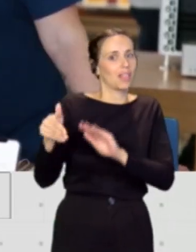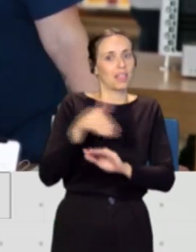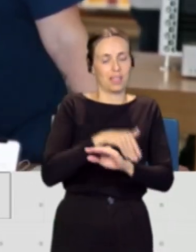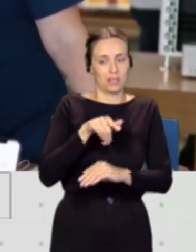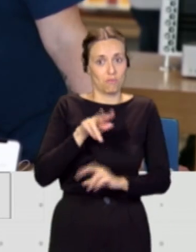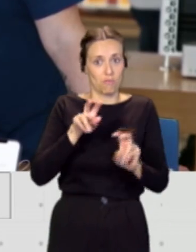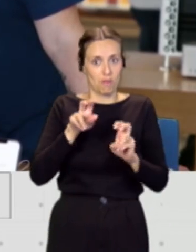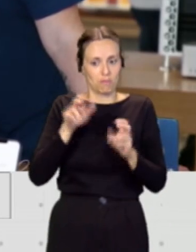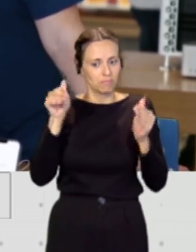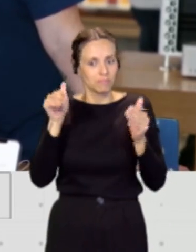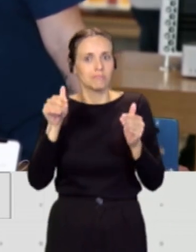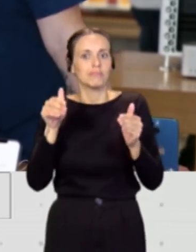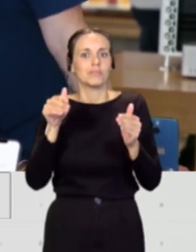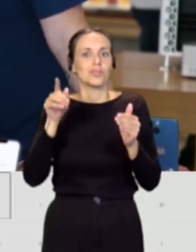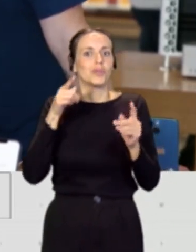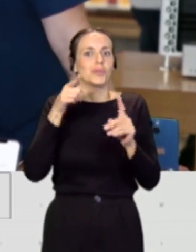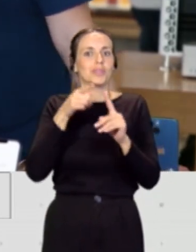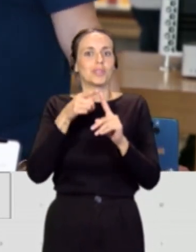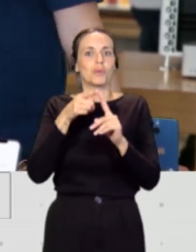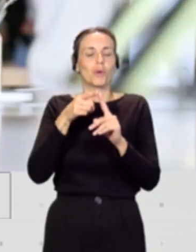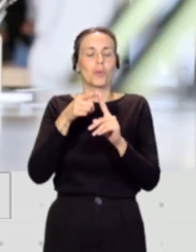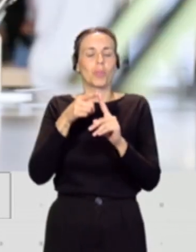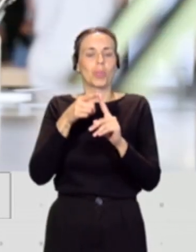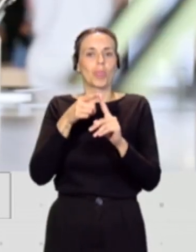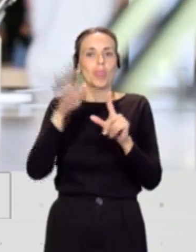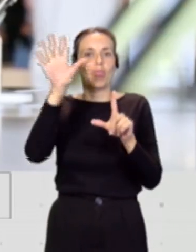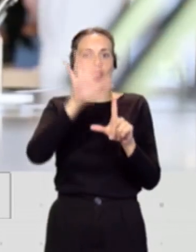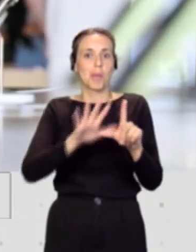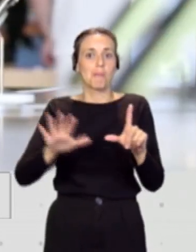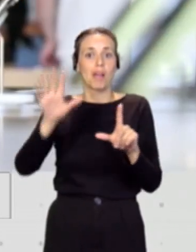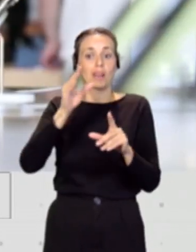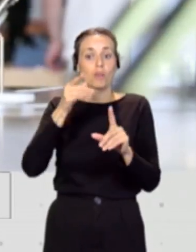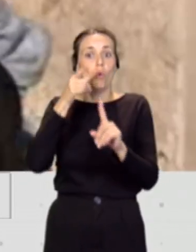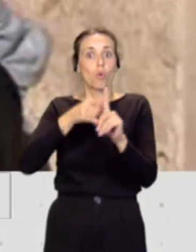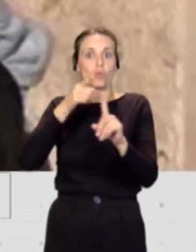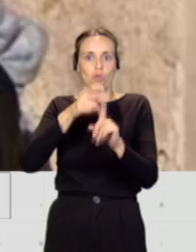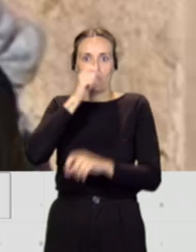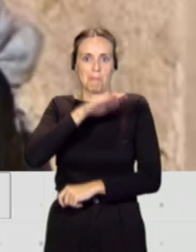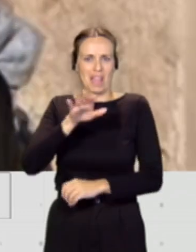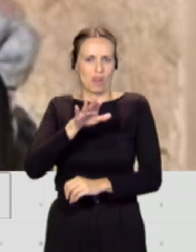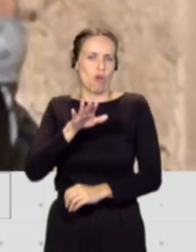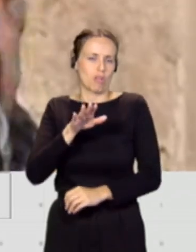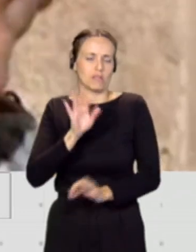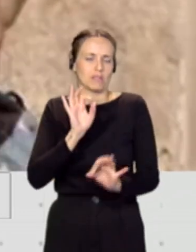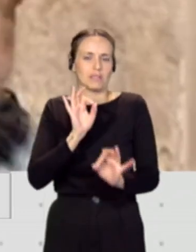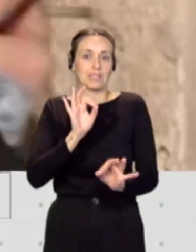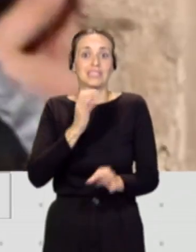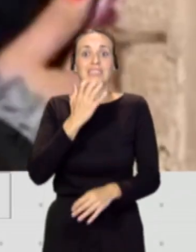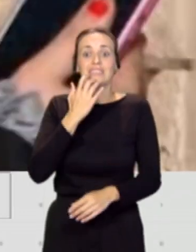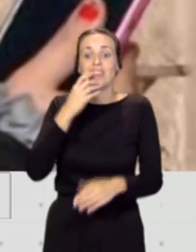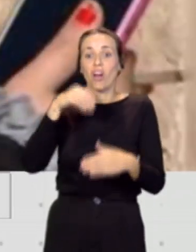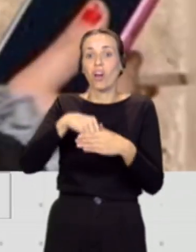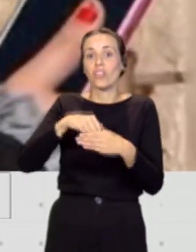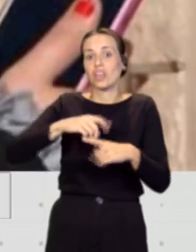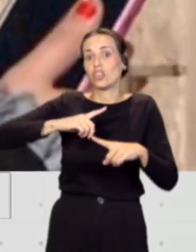de alguna manera protege específicamente el uso de las imágenes, particularmente de los menores, por ejemplo, con contenido sexual y